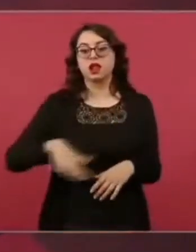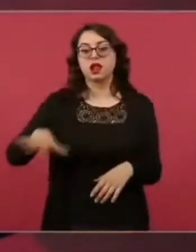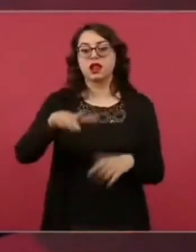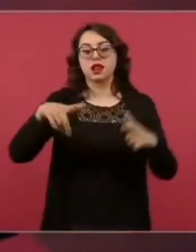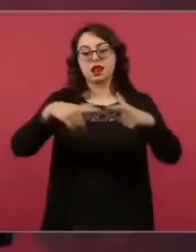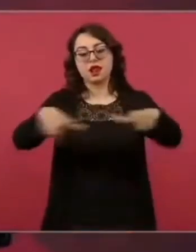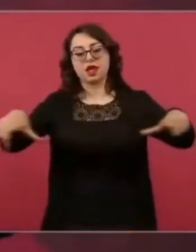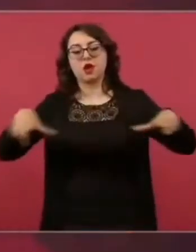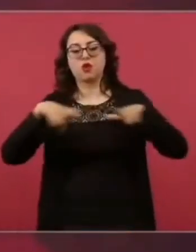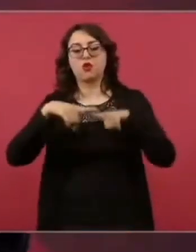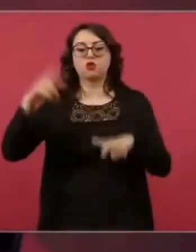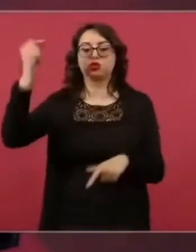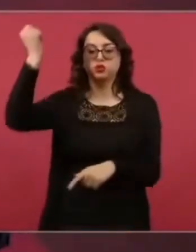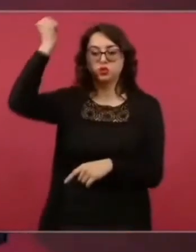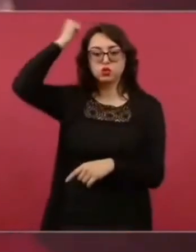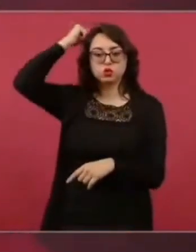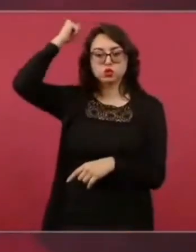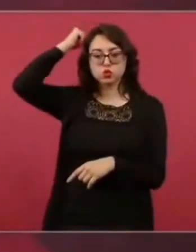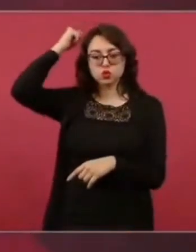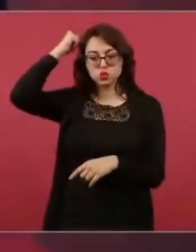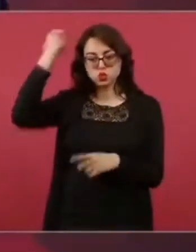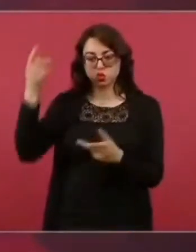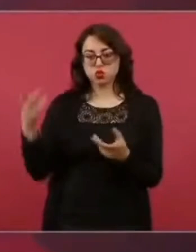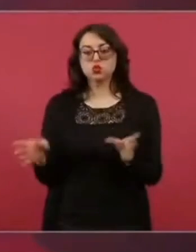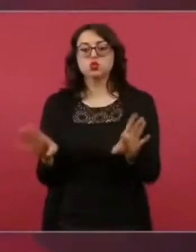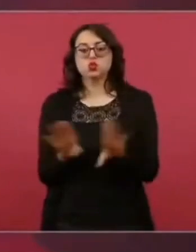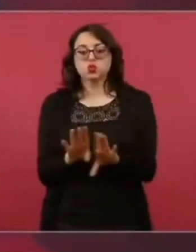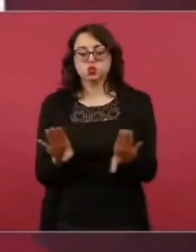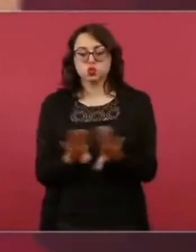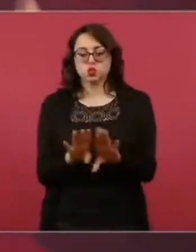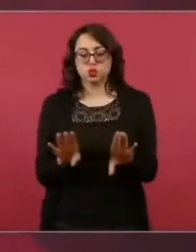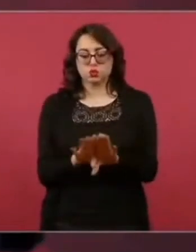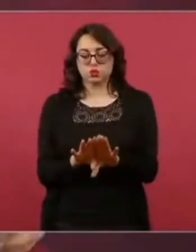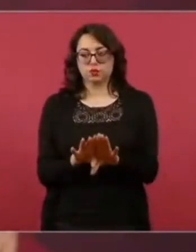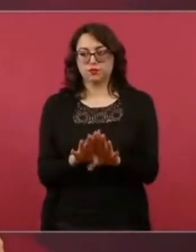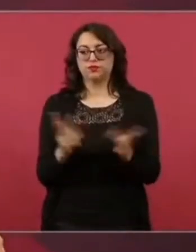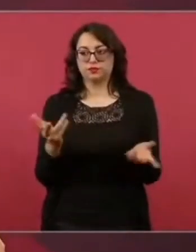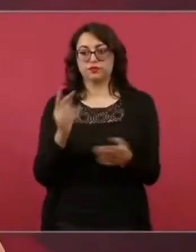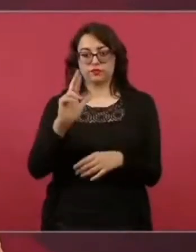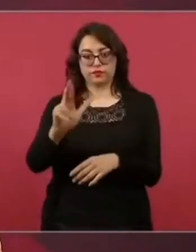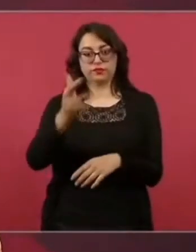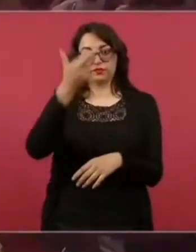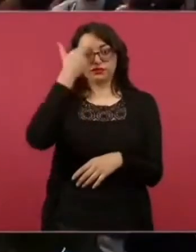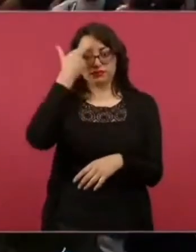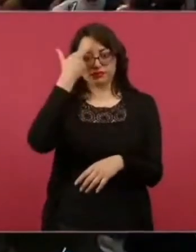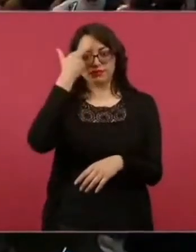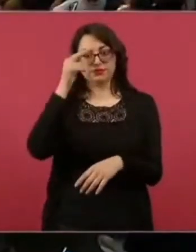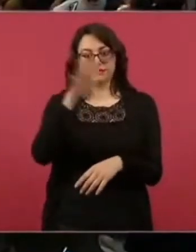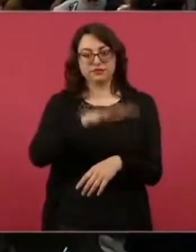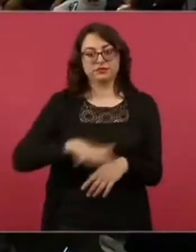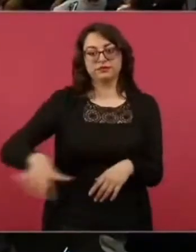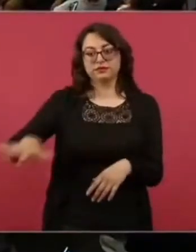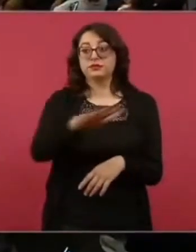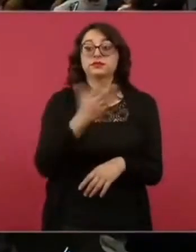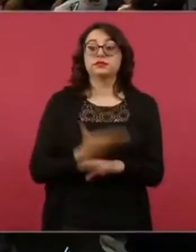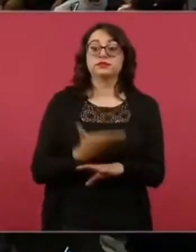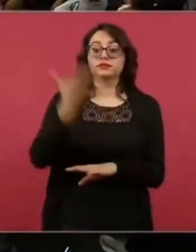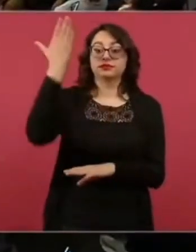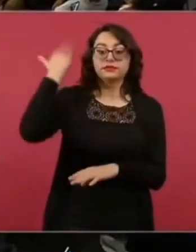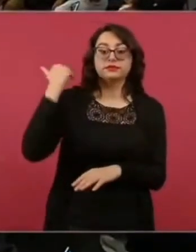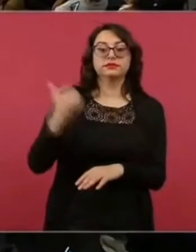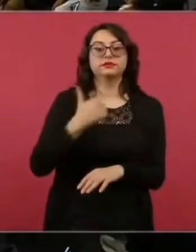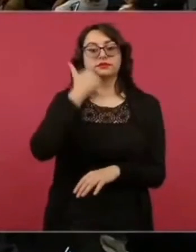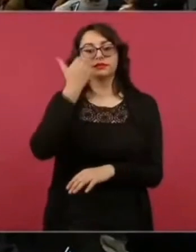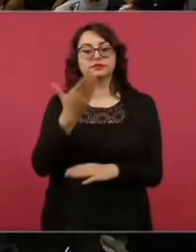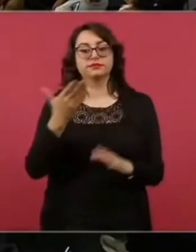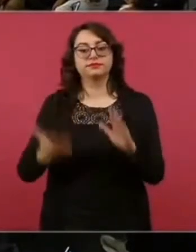del lago de Texcoco. Ahí es donde querían construir el aeropuerto